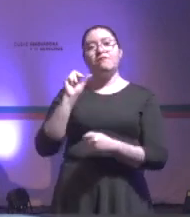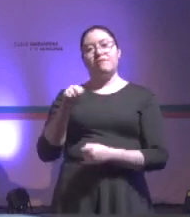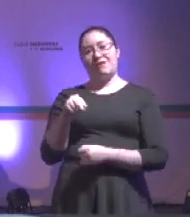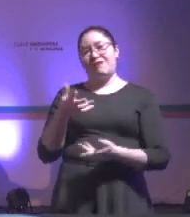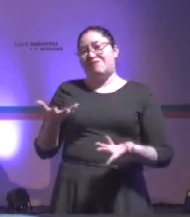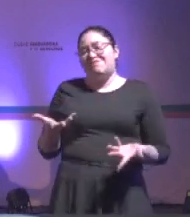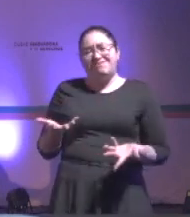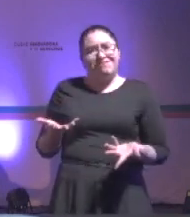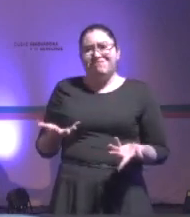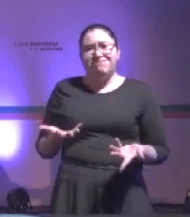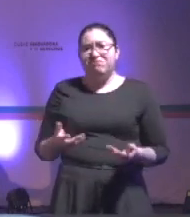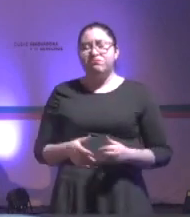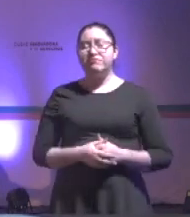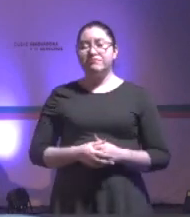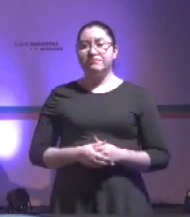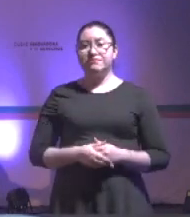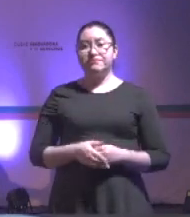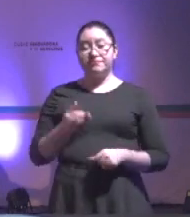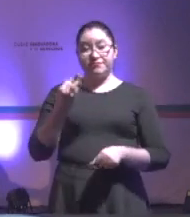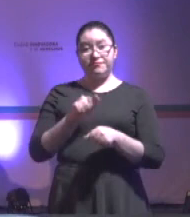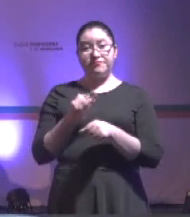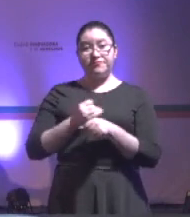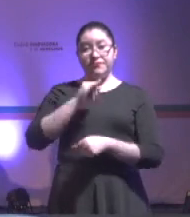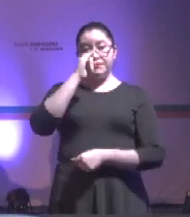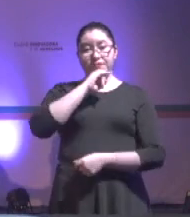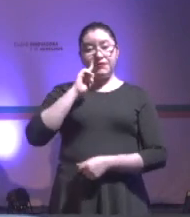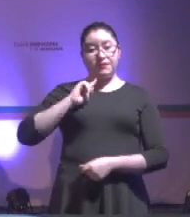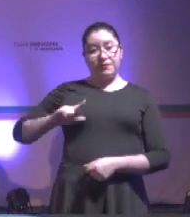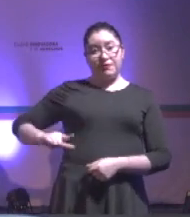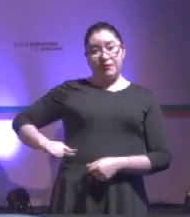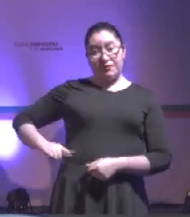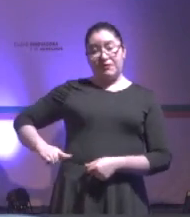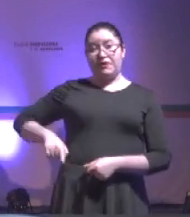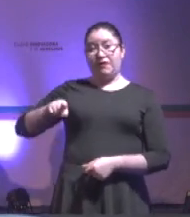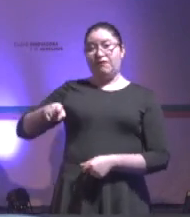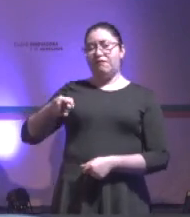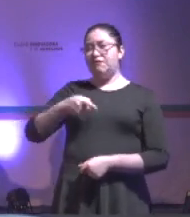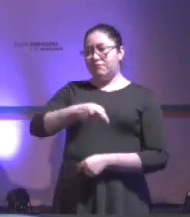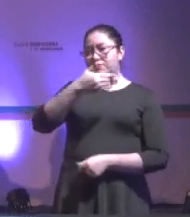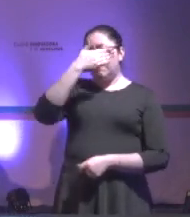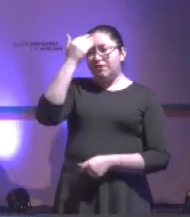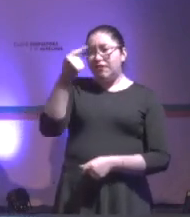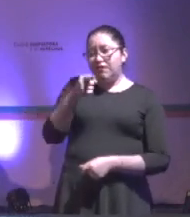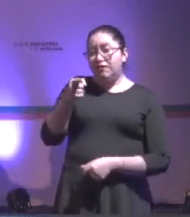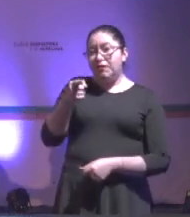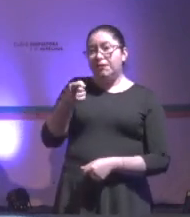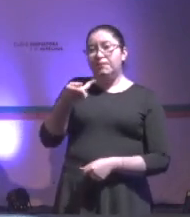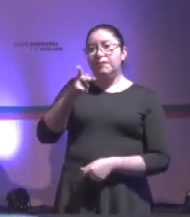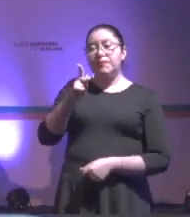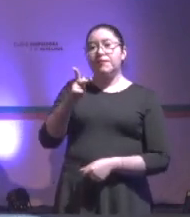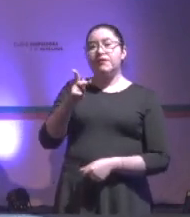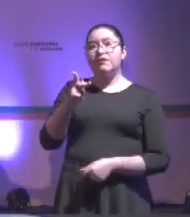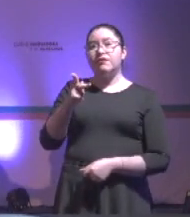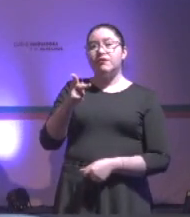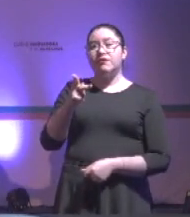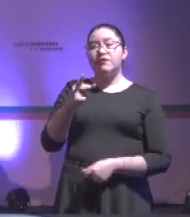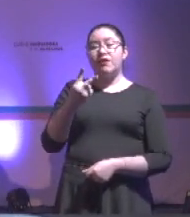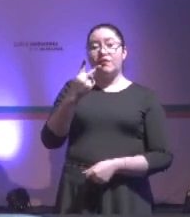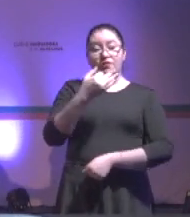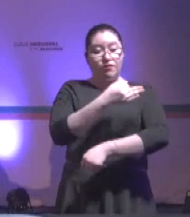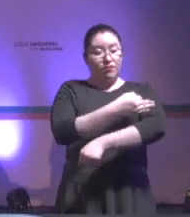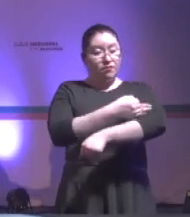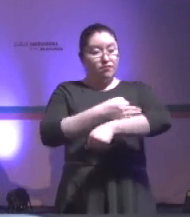Tenemos en este momento una jefa de gobierno, que yo no sé si ustedes lo saben, pero viene de dos